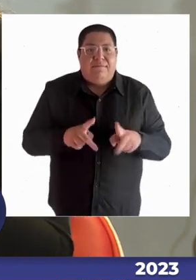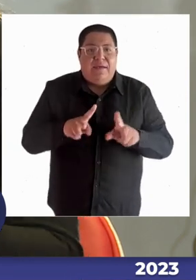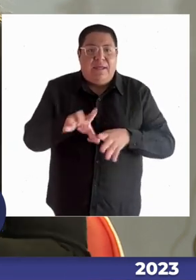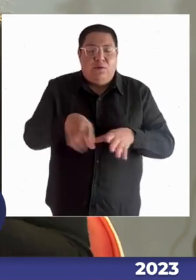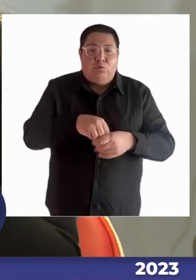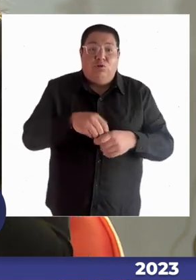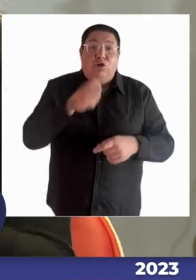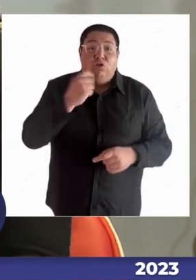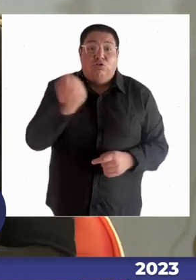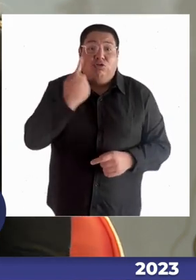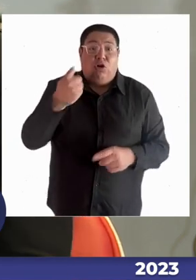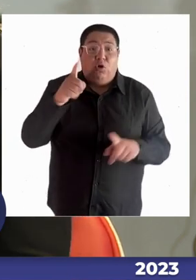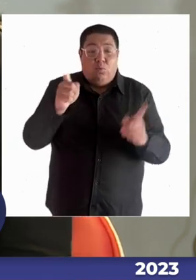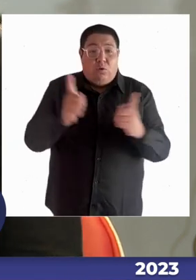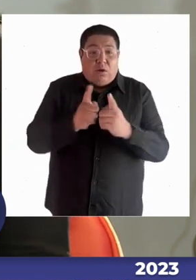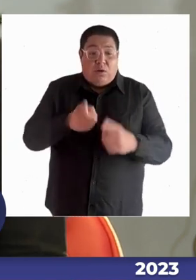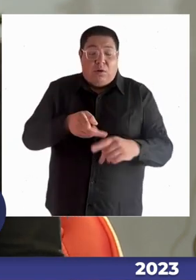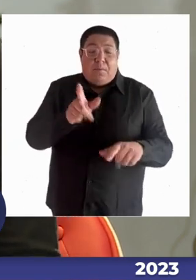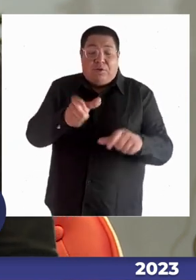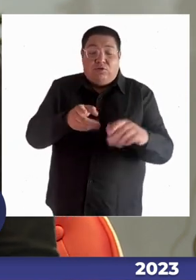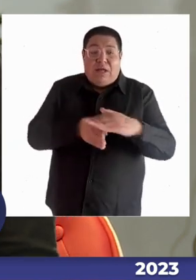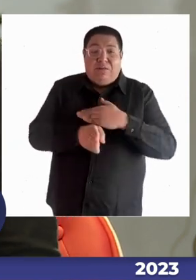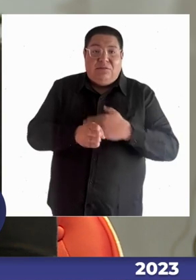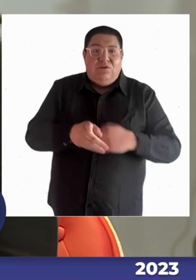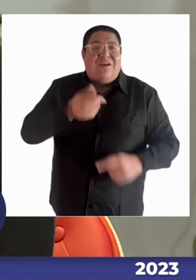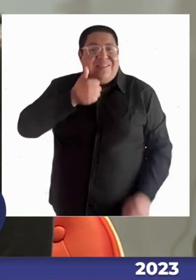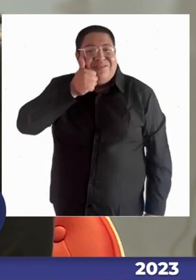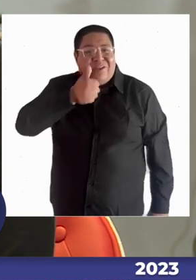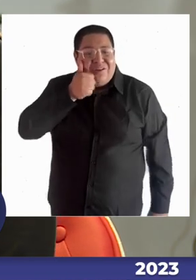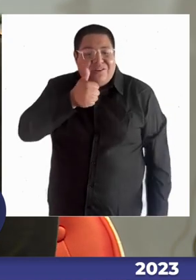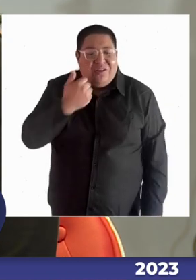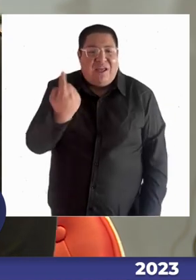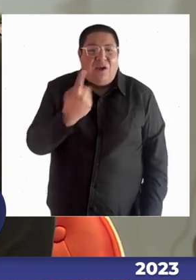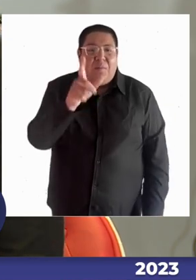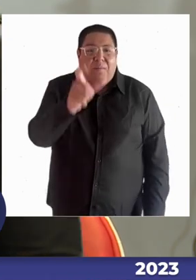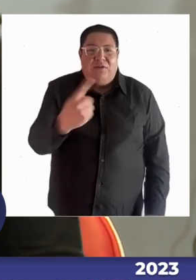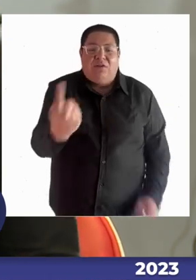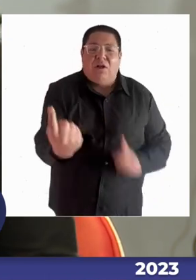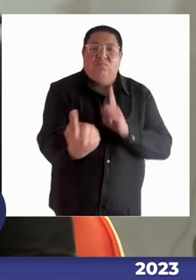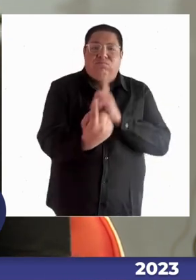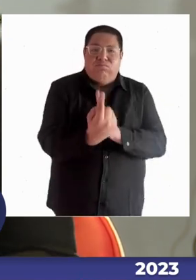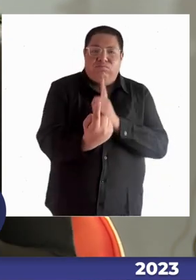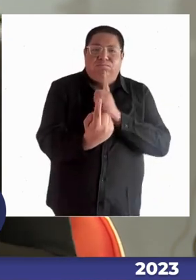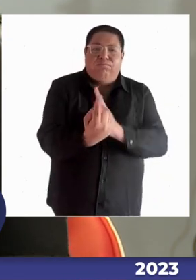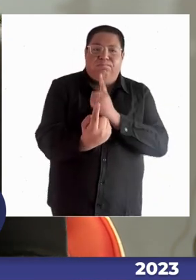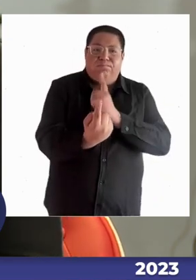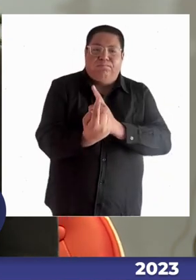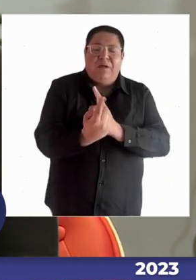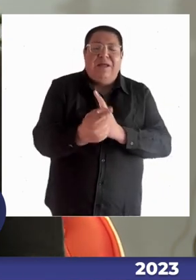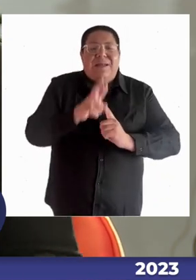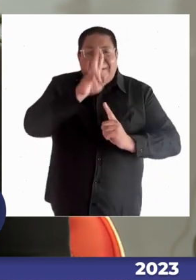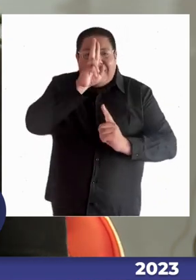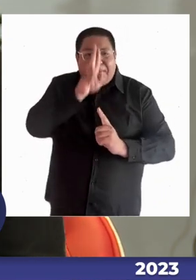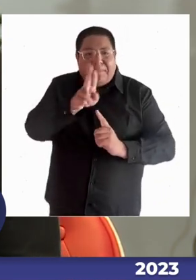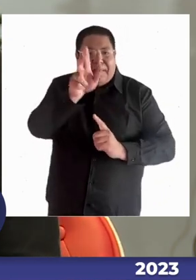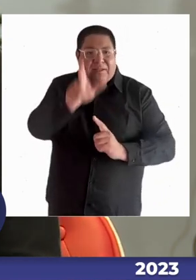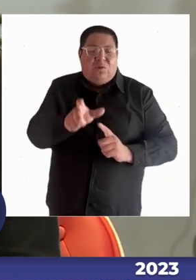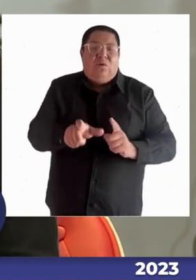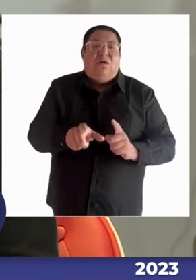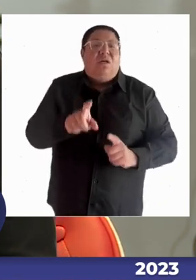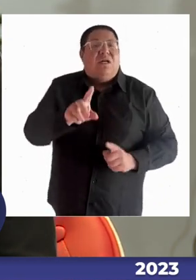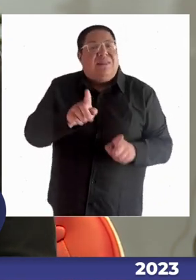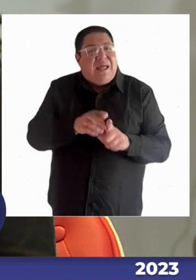sino que en las prácticas y en el día a día, en cómo atendemos con respeto, con dignidad, pero también en el logro de aprendizajes de